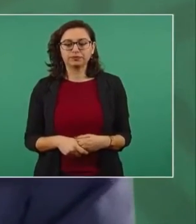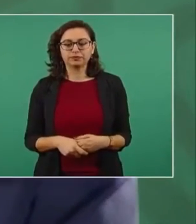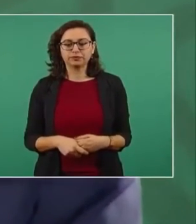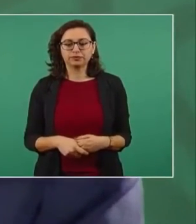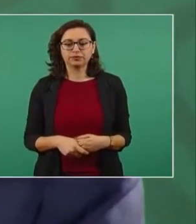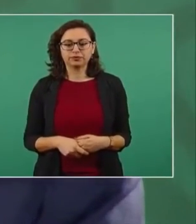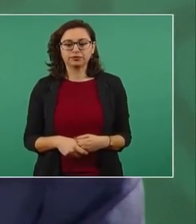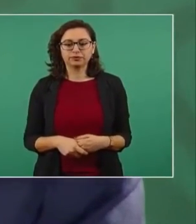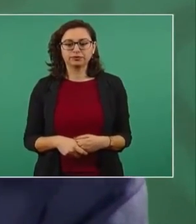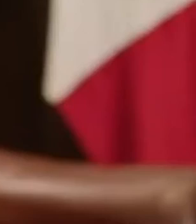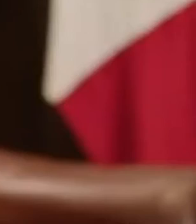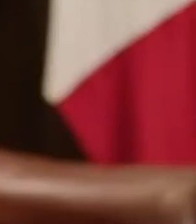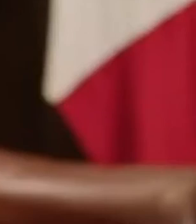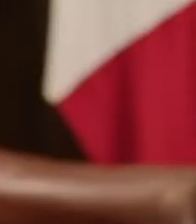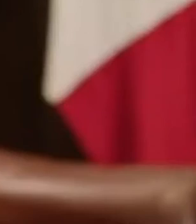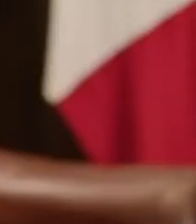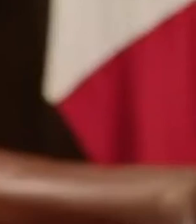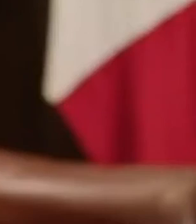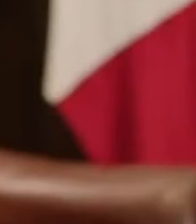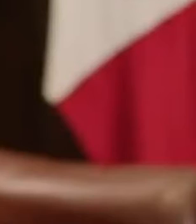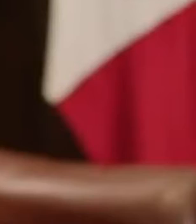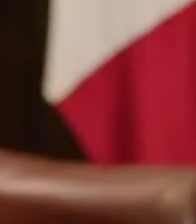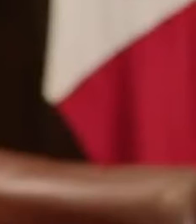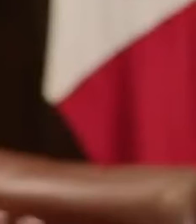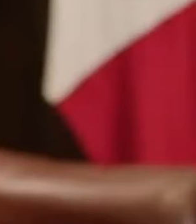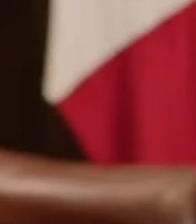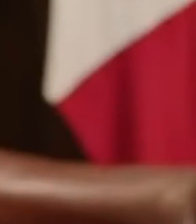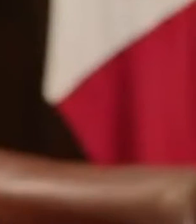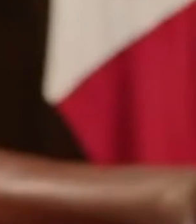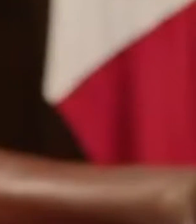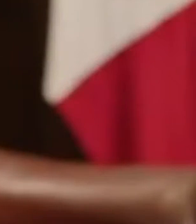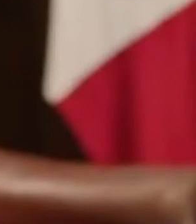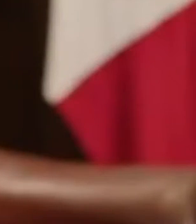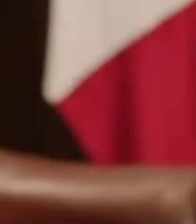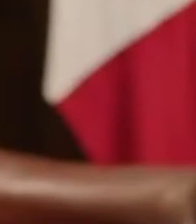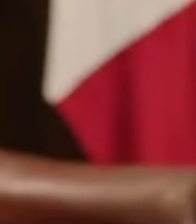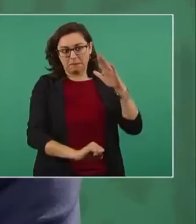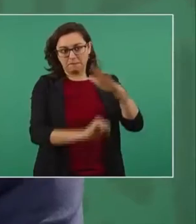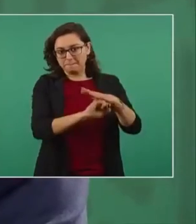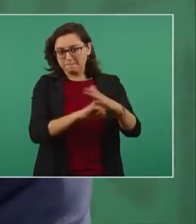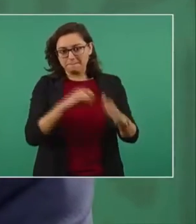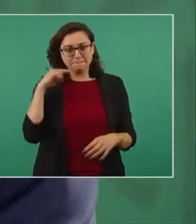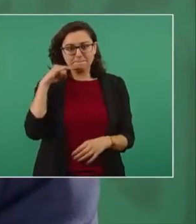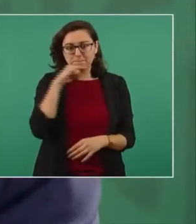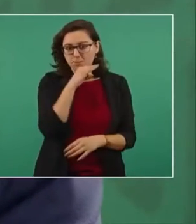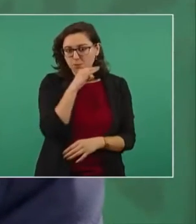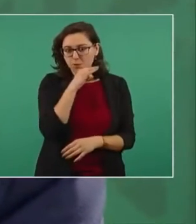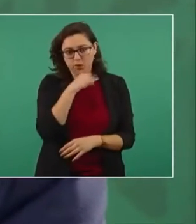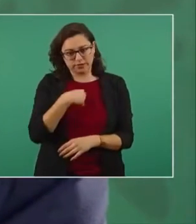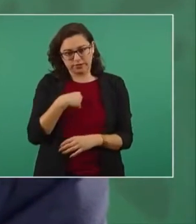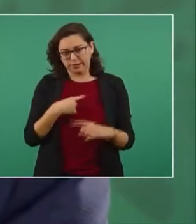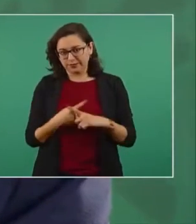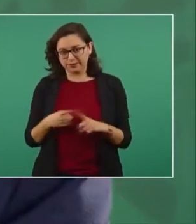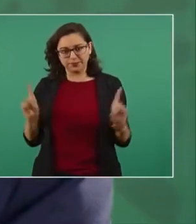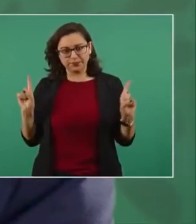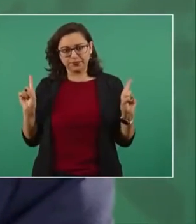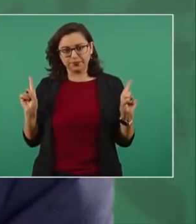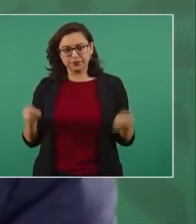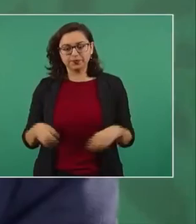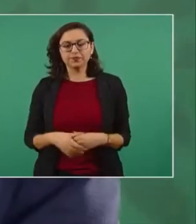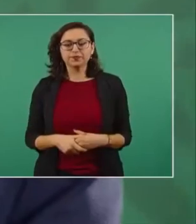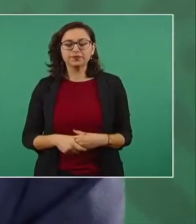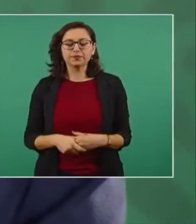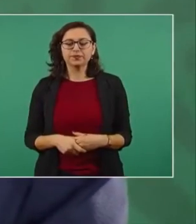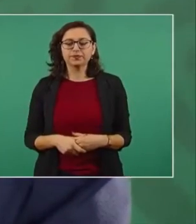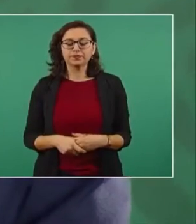independiente y autónoma. Dijo que no se están dando instrucciones, no es mi fuerte la venganza, aseguró que no es hipócrita y no es de